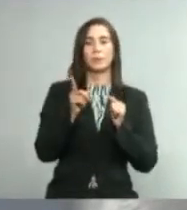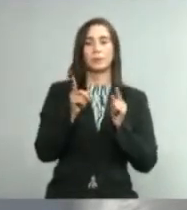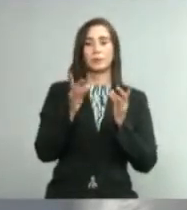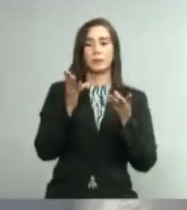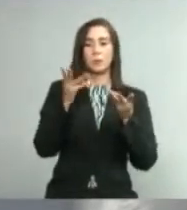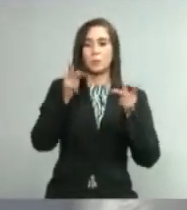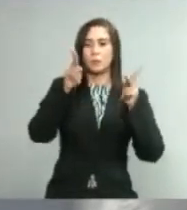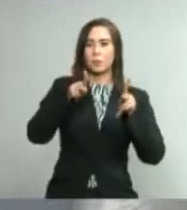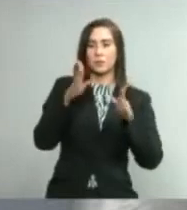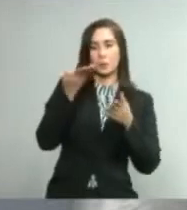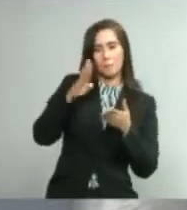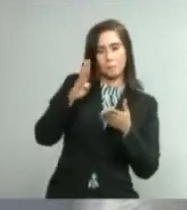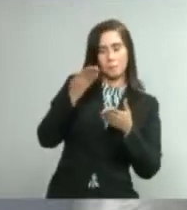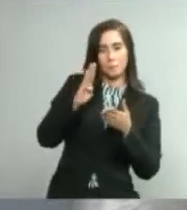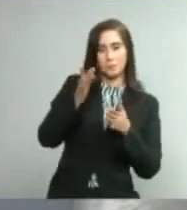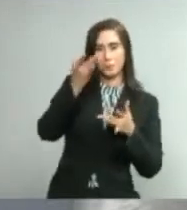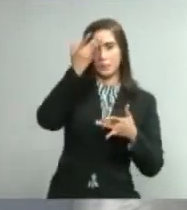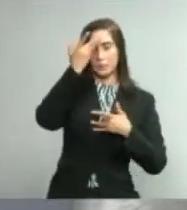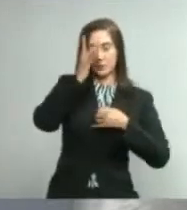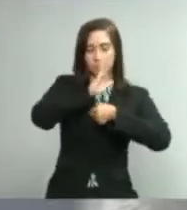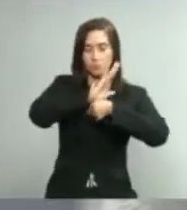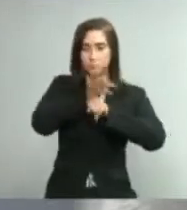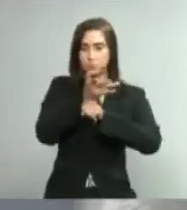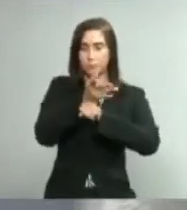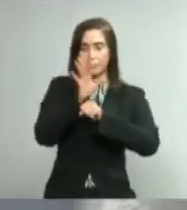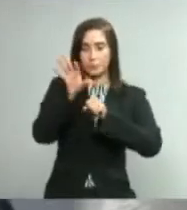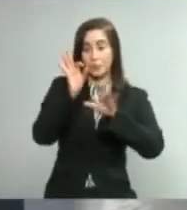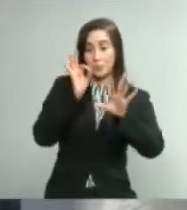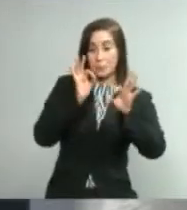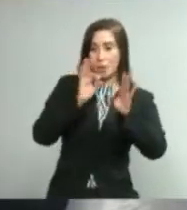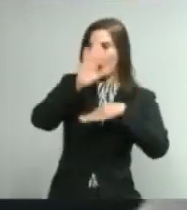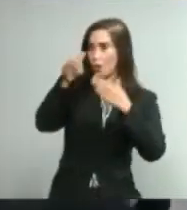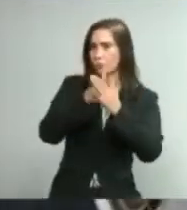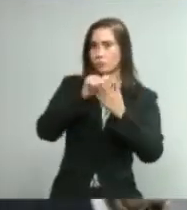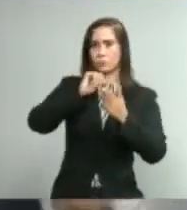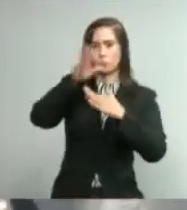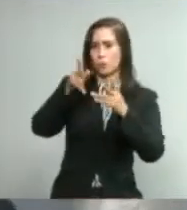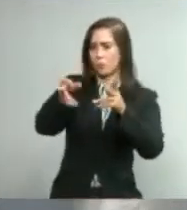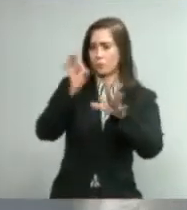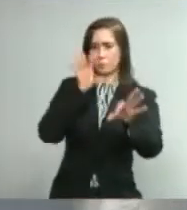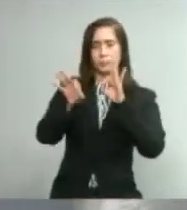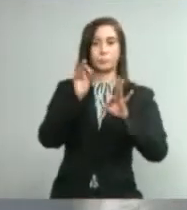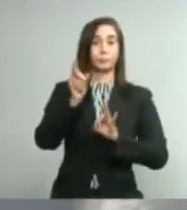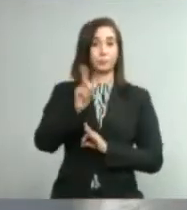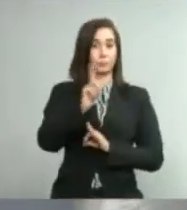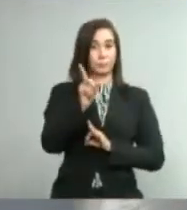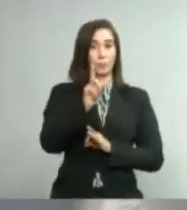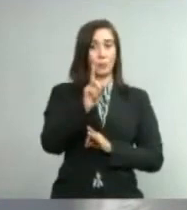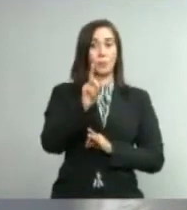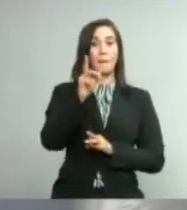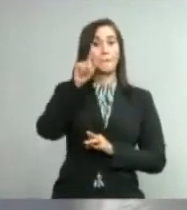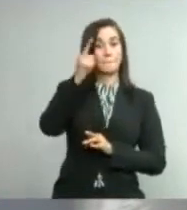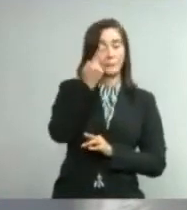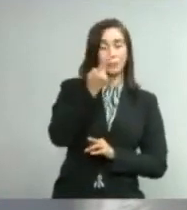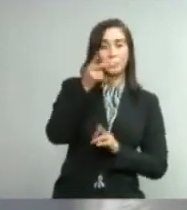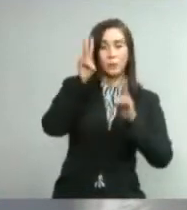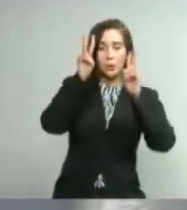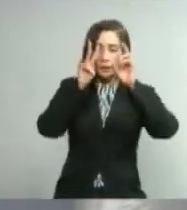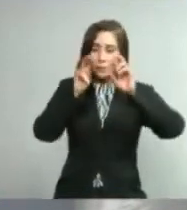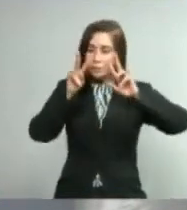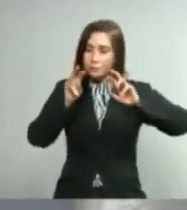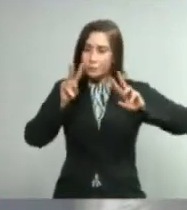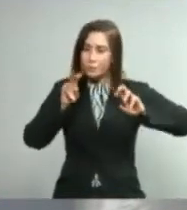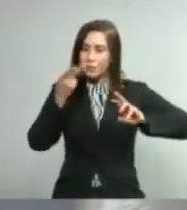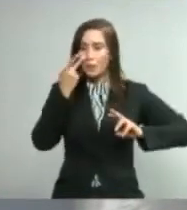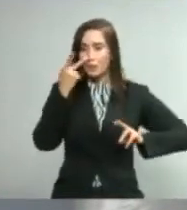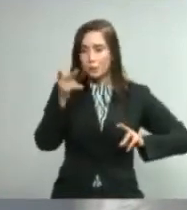sospechosos que se van detectando. No es pruebas indiscriminadas que se van a realizar durante los